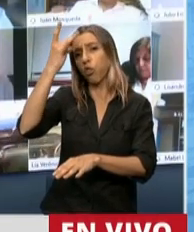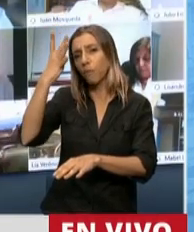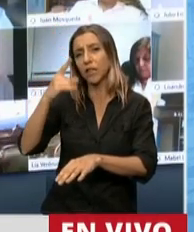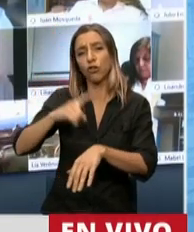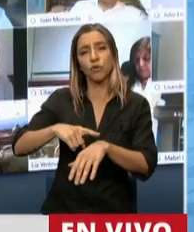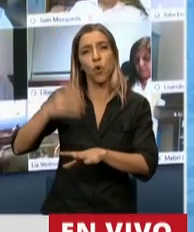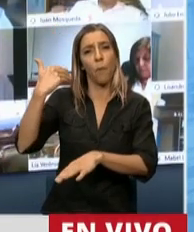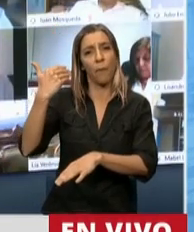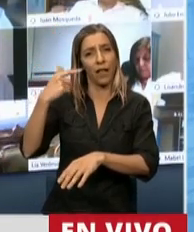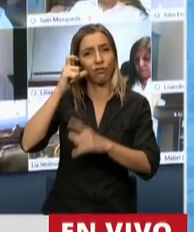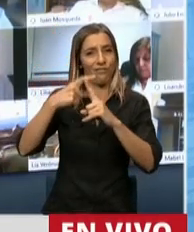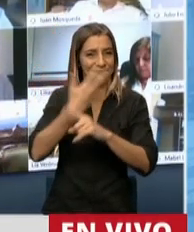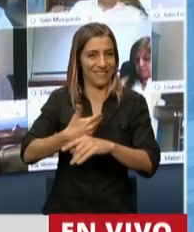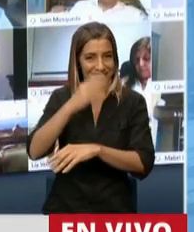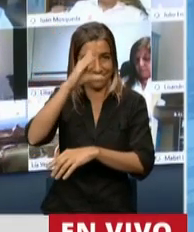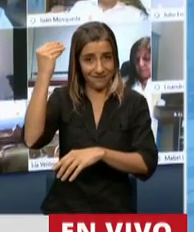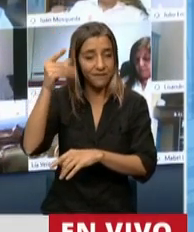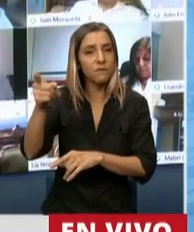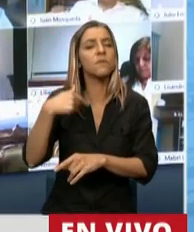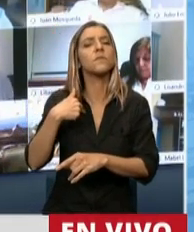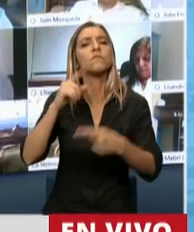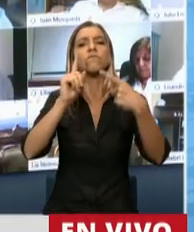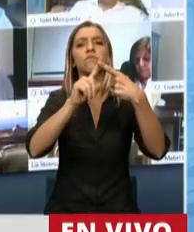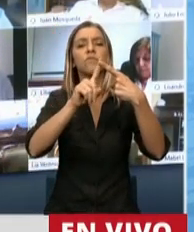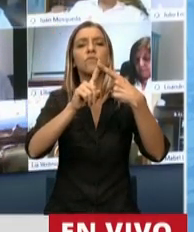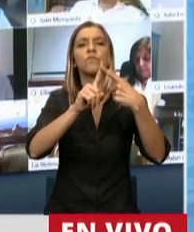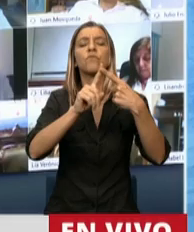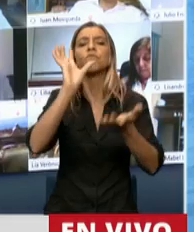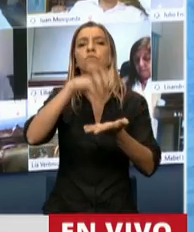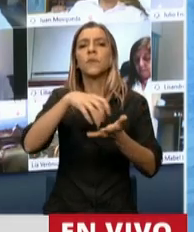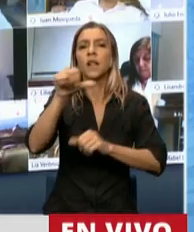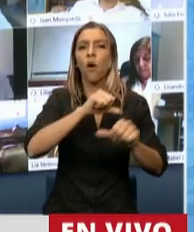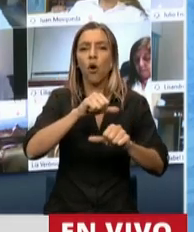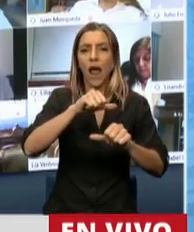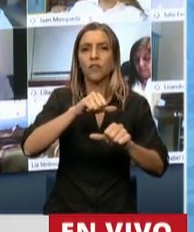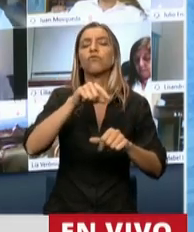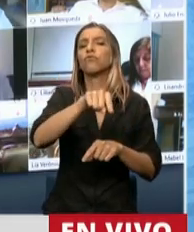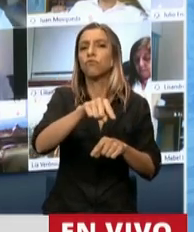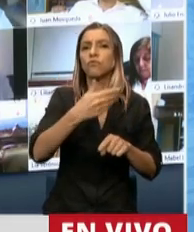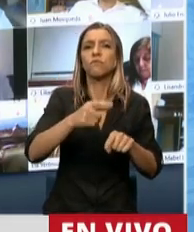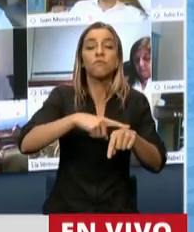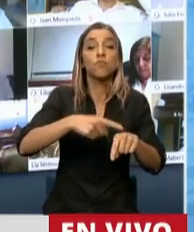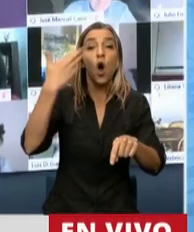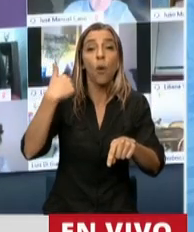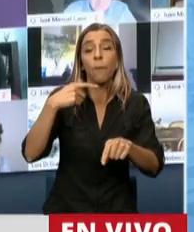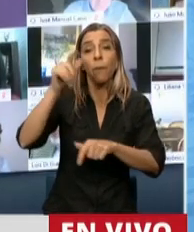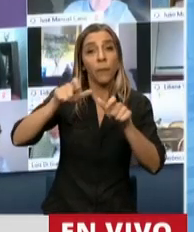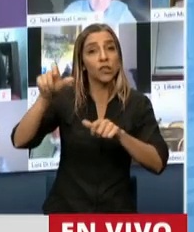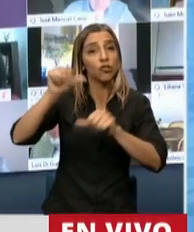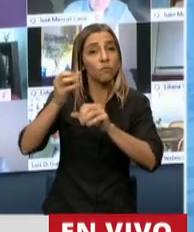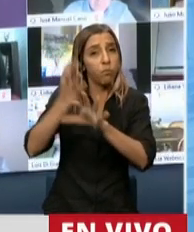videoconferencia, se conectó con Munro, con un laboratorio donde se habían repatriado científicos